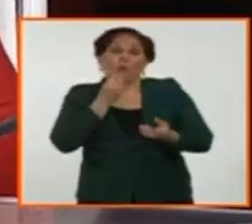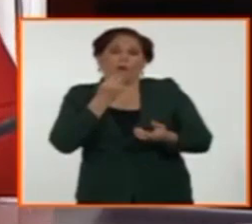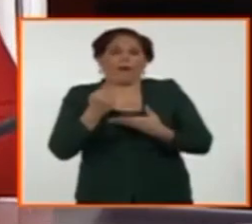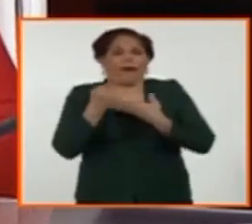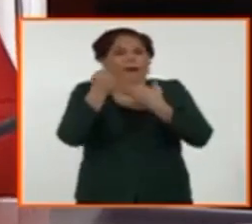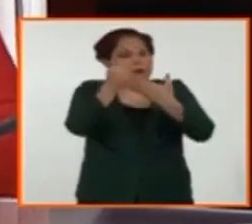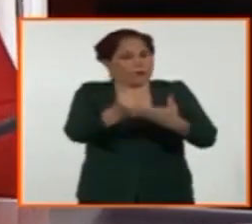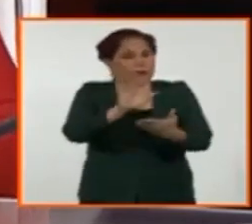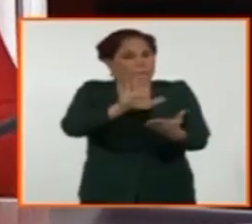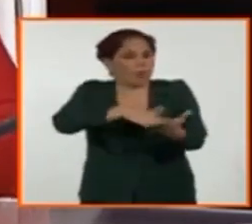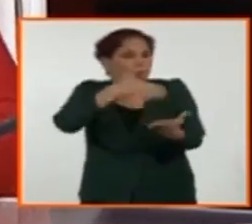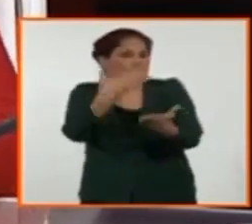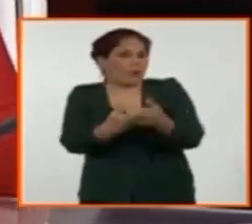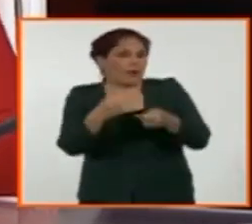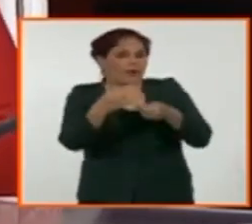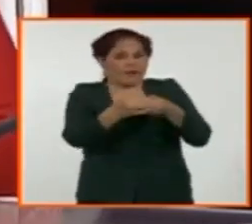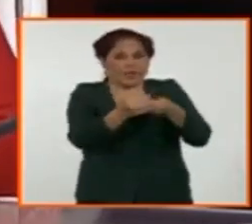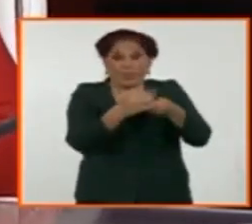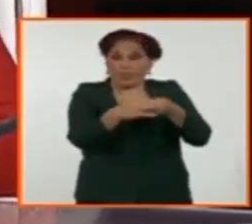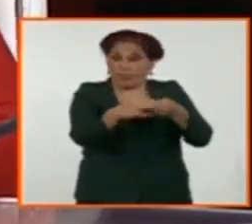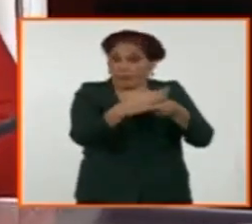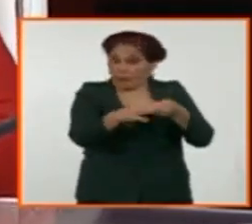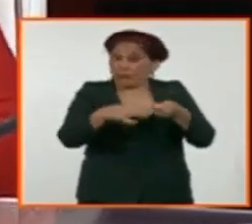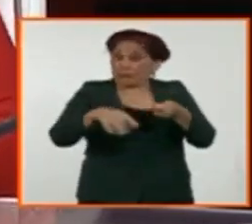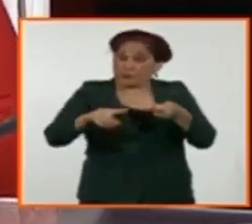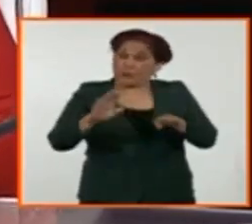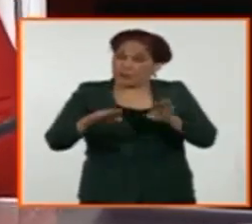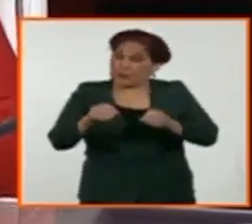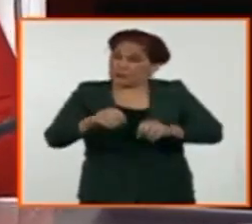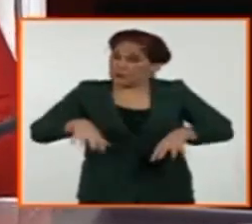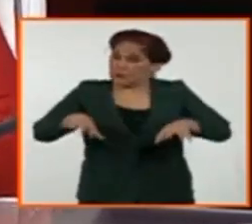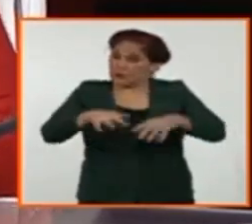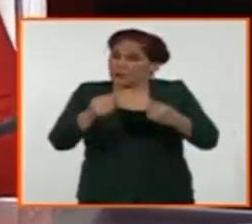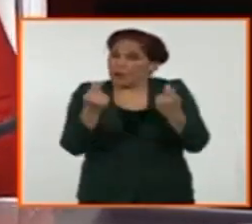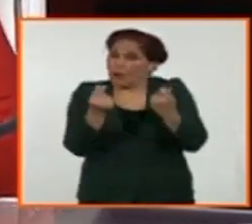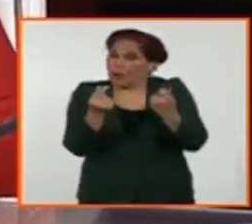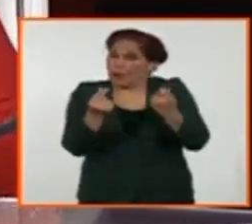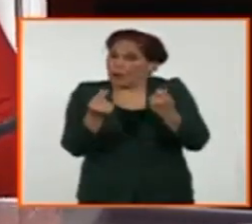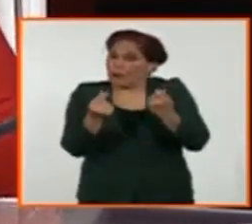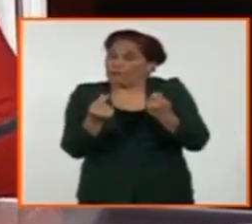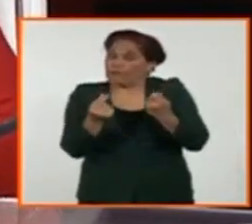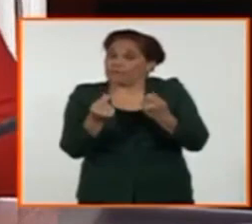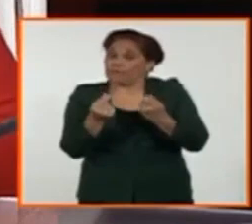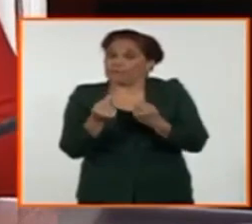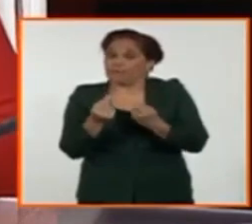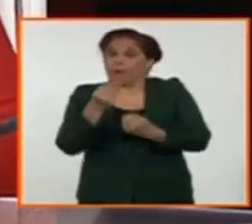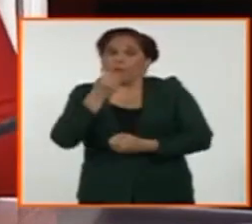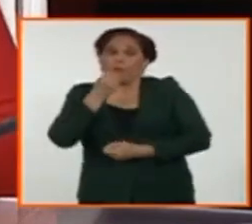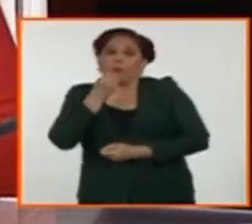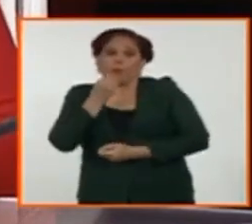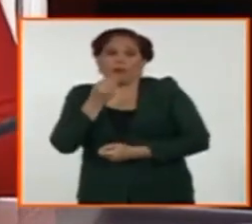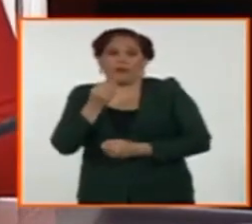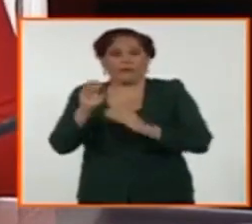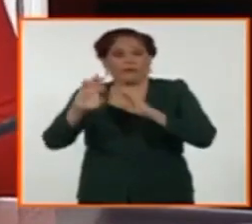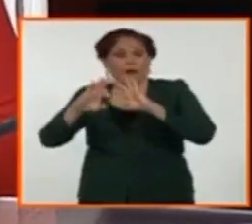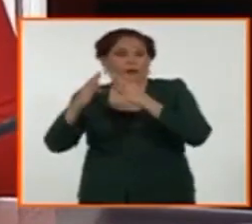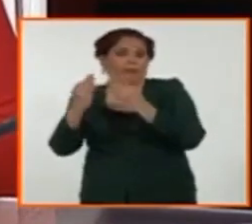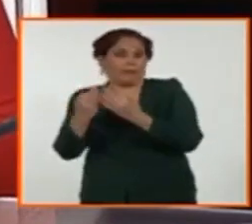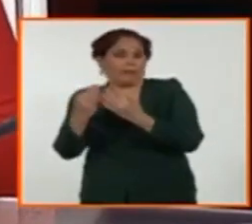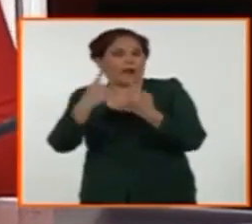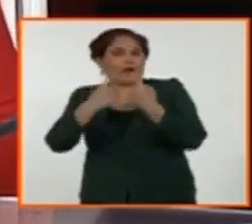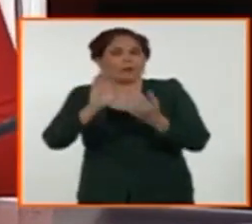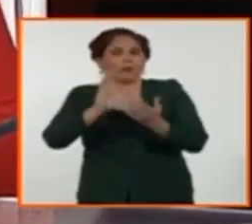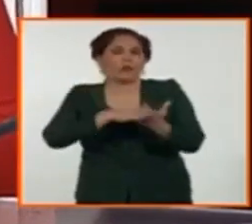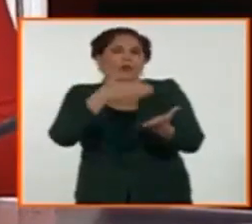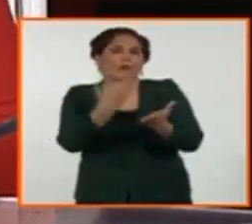en una propuesta de financiamientos alternativos ante la situación económica que vive el país, también pensando en la sostenibilidad económica y también propuestas de nuevos tipos de